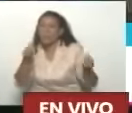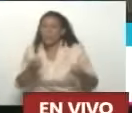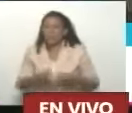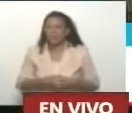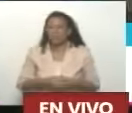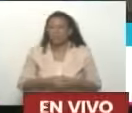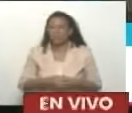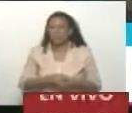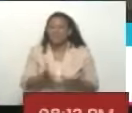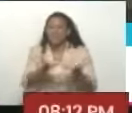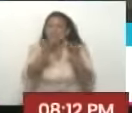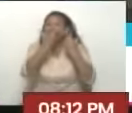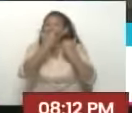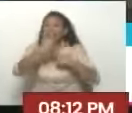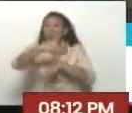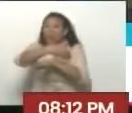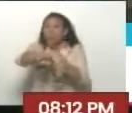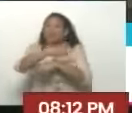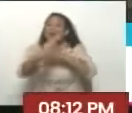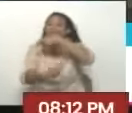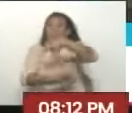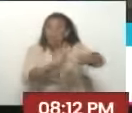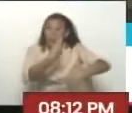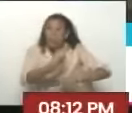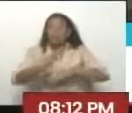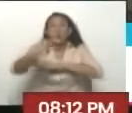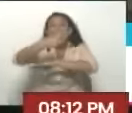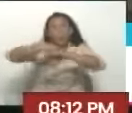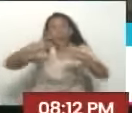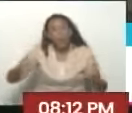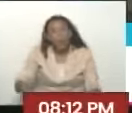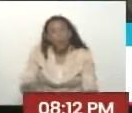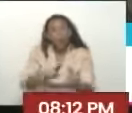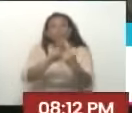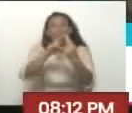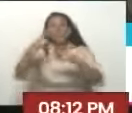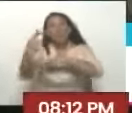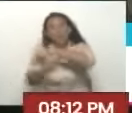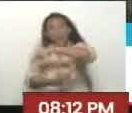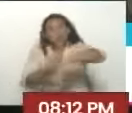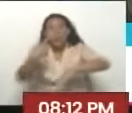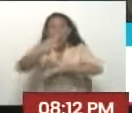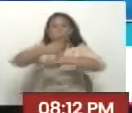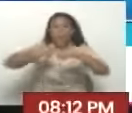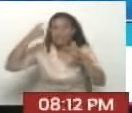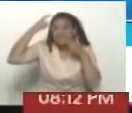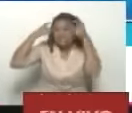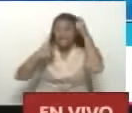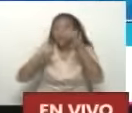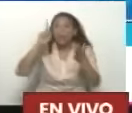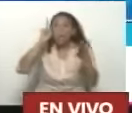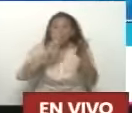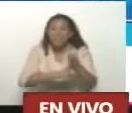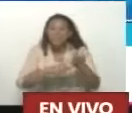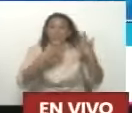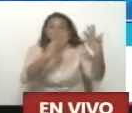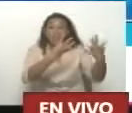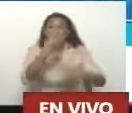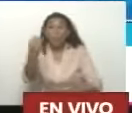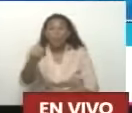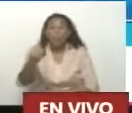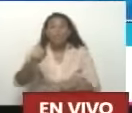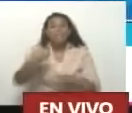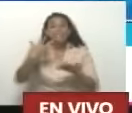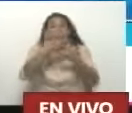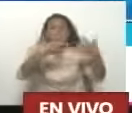Y me encontraste En los caminos De la revolución Nos encontramos En el camino De la revolución Y Chávez En 1990 Escribe